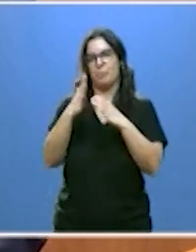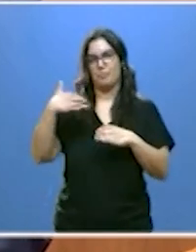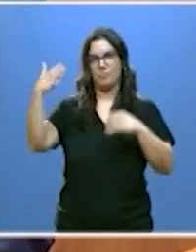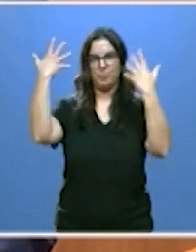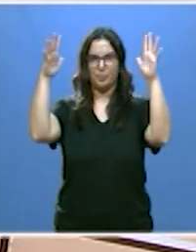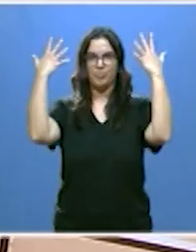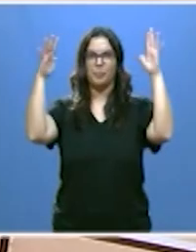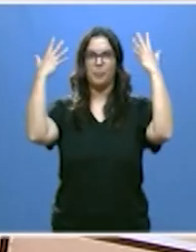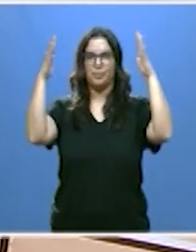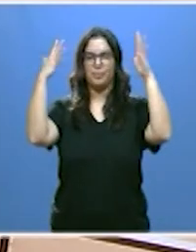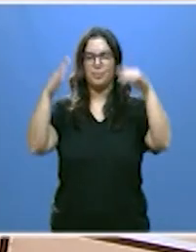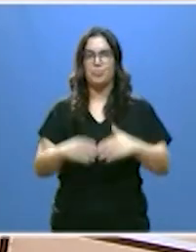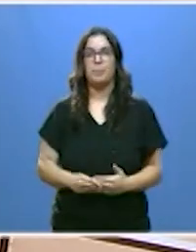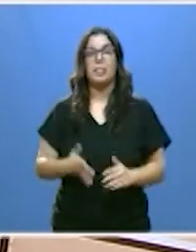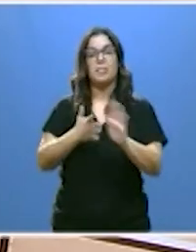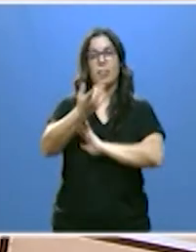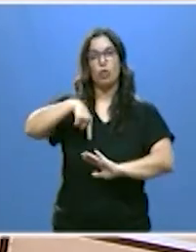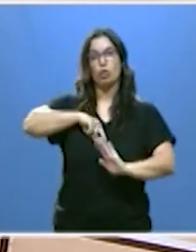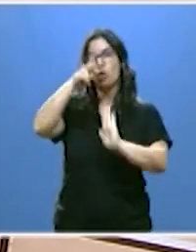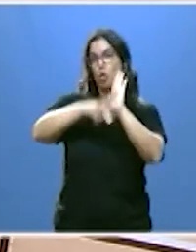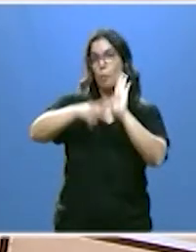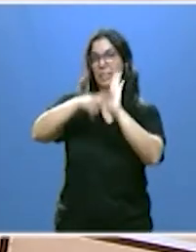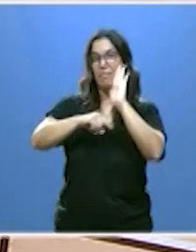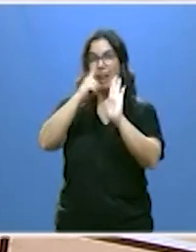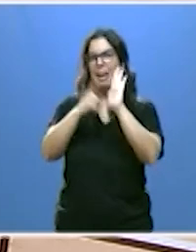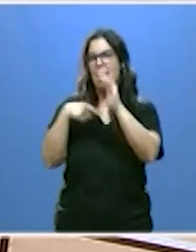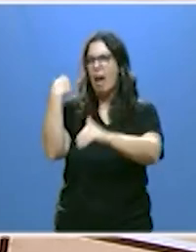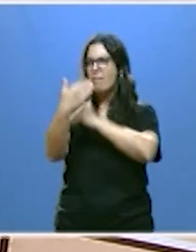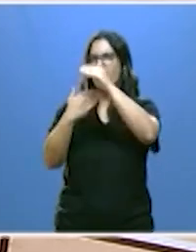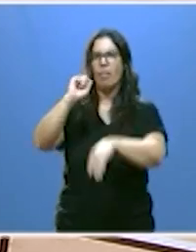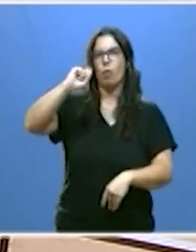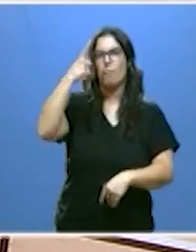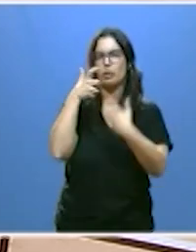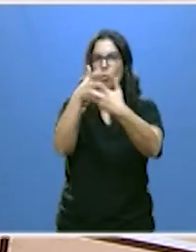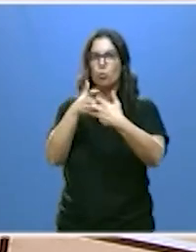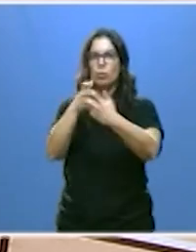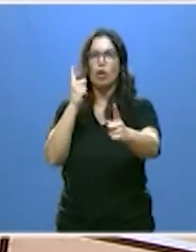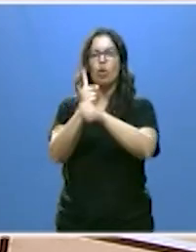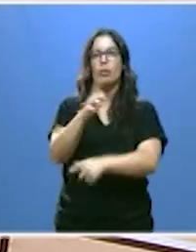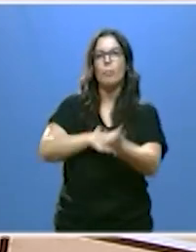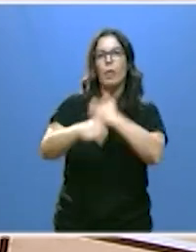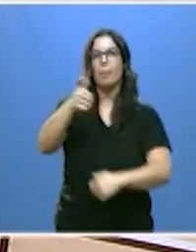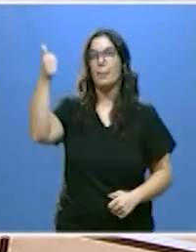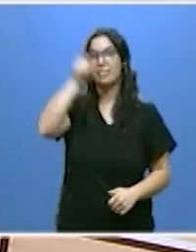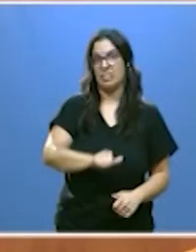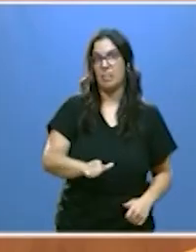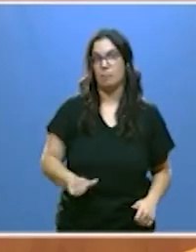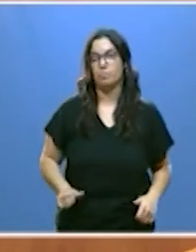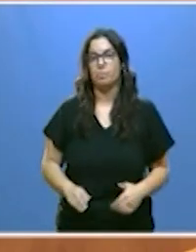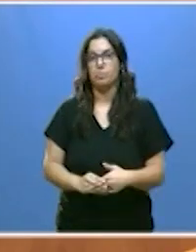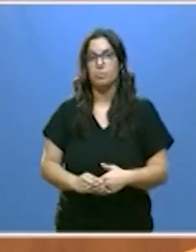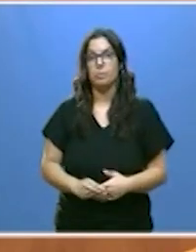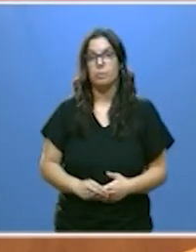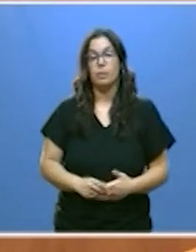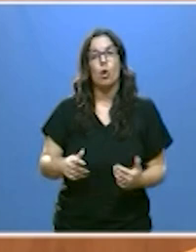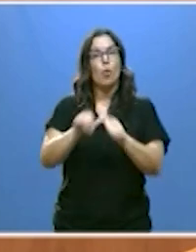Contamos con uno de los marcos normativos más avanzados en la lucha contra la violencia machista y en un